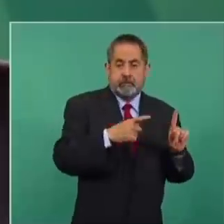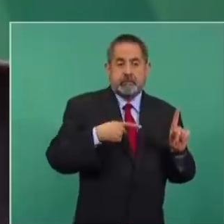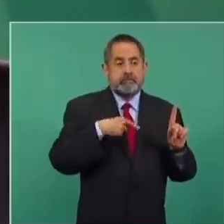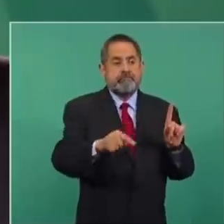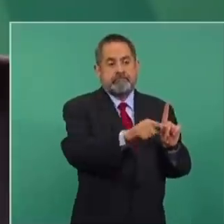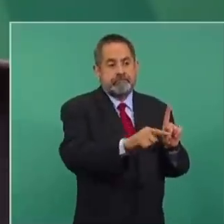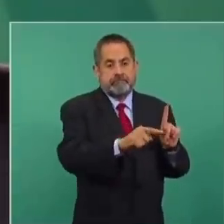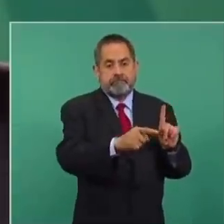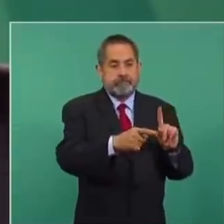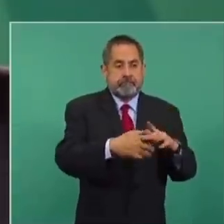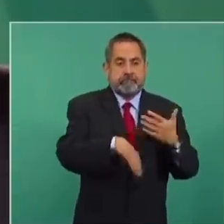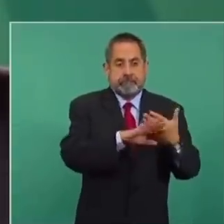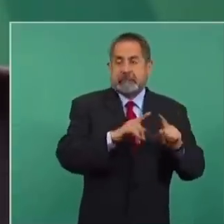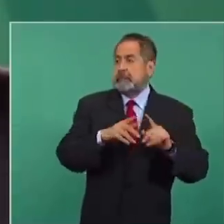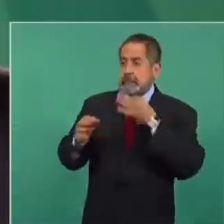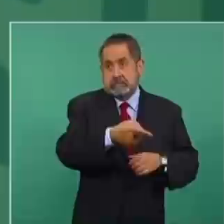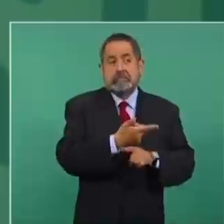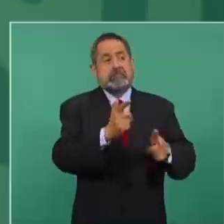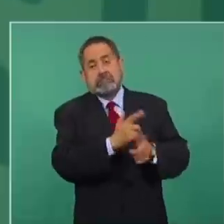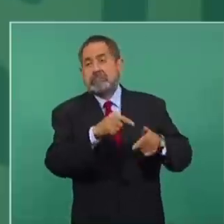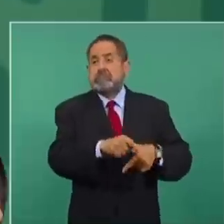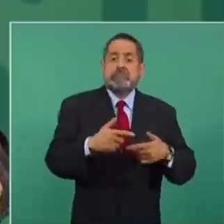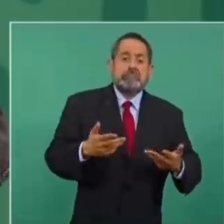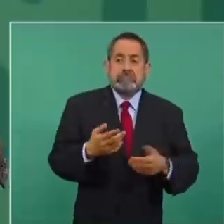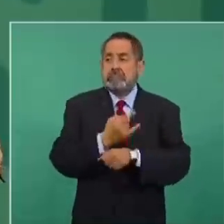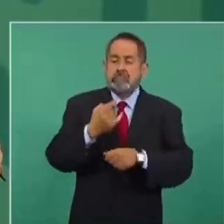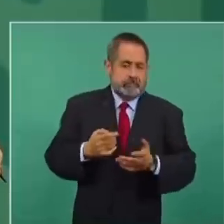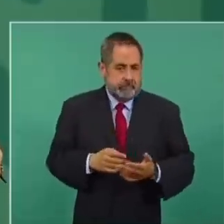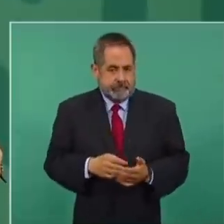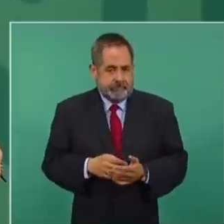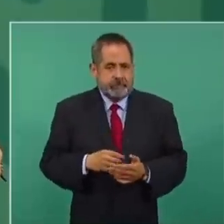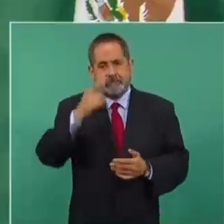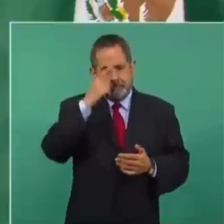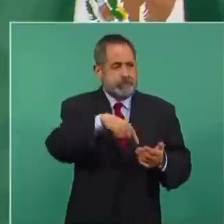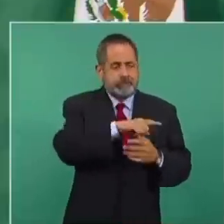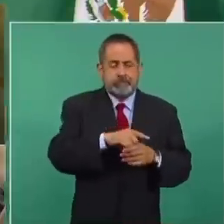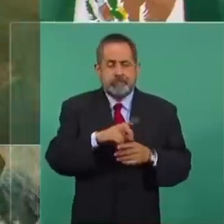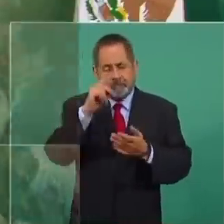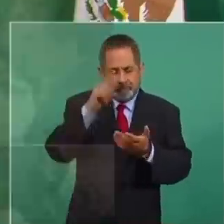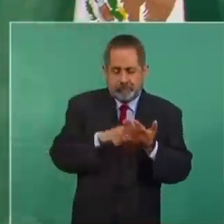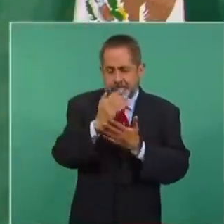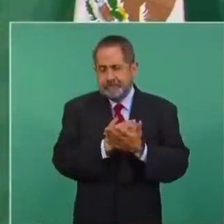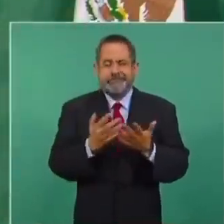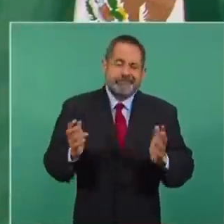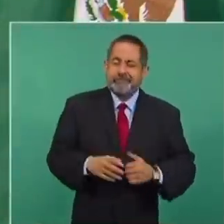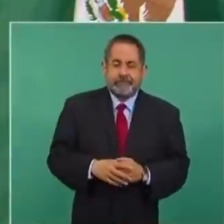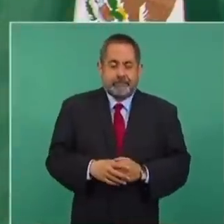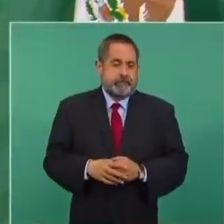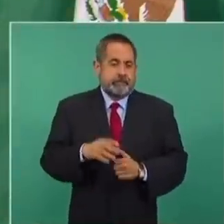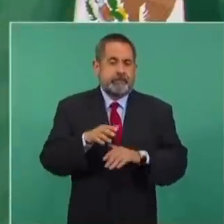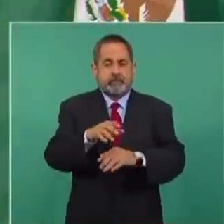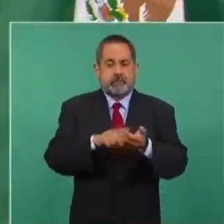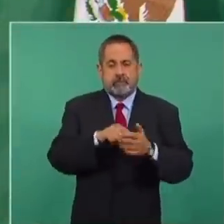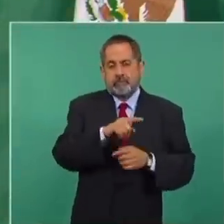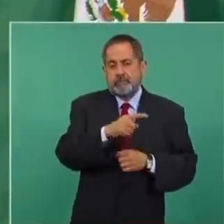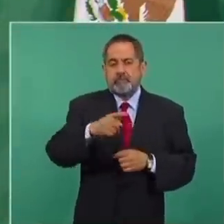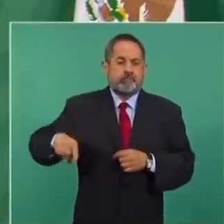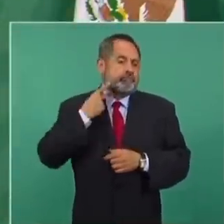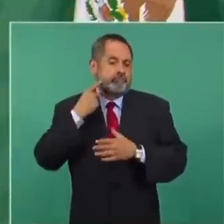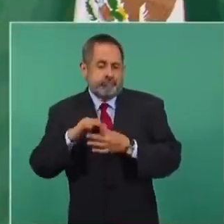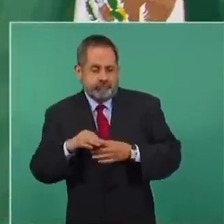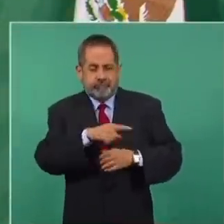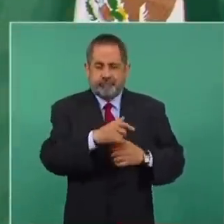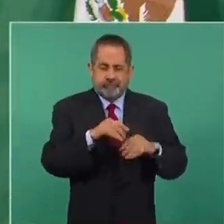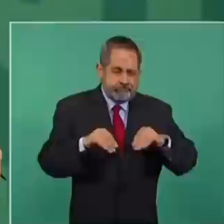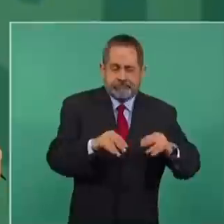le dieron vuelo a la foto para restarle credibilidad. Esto tiene que ver no con lo jurídico, sino con lo político.